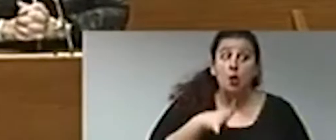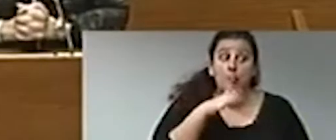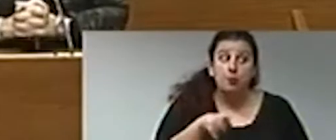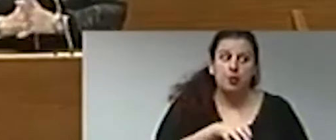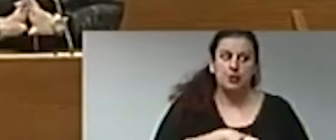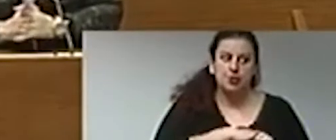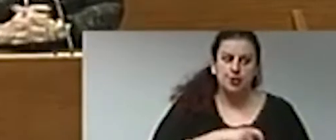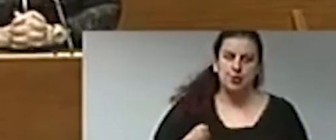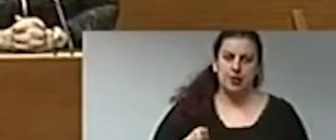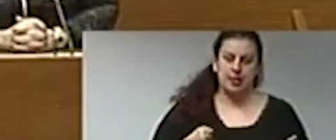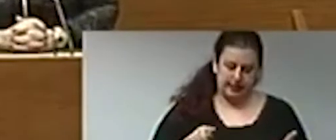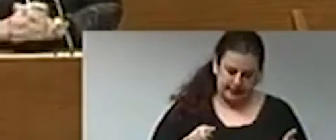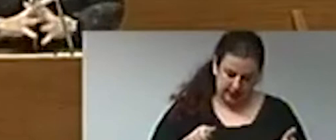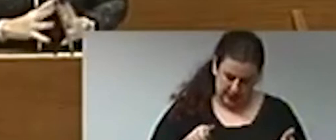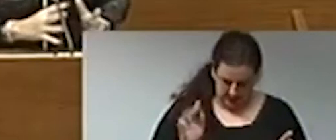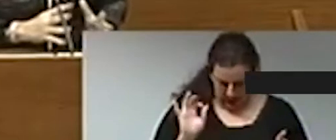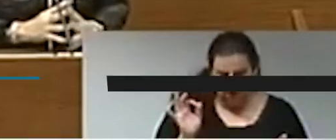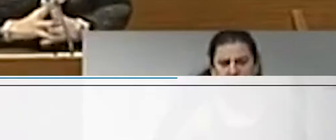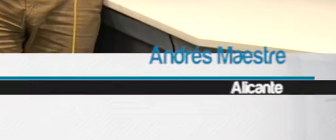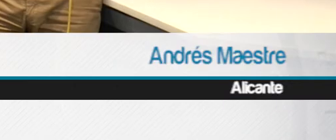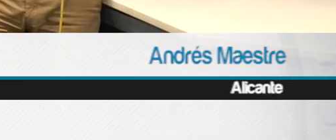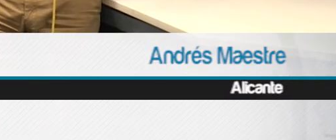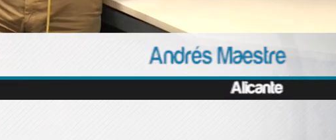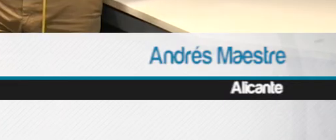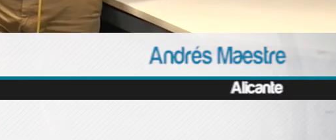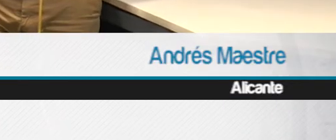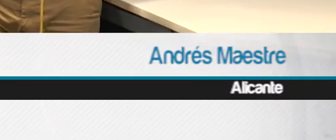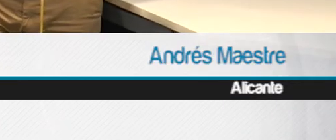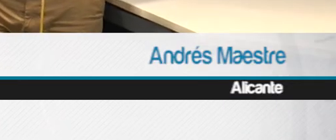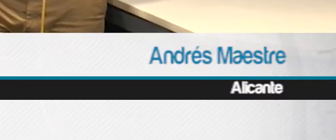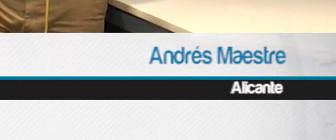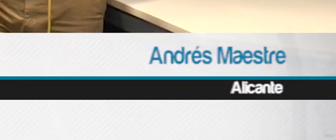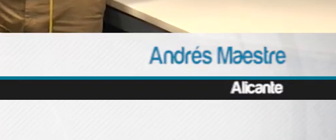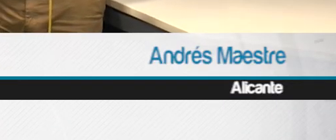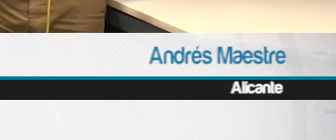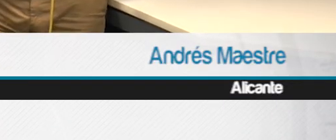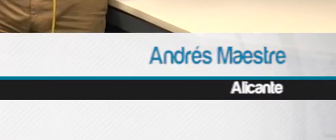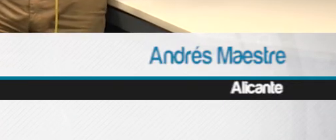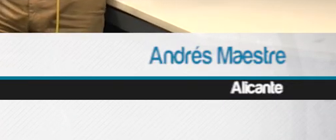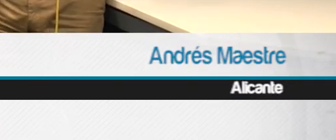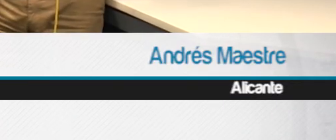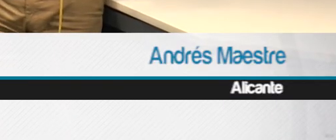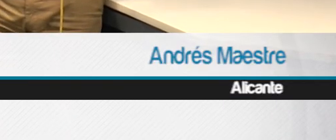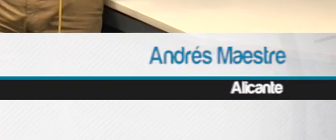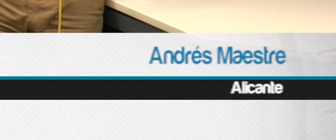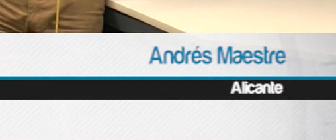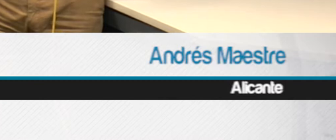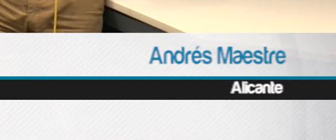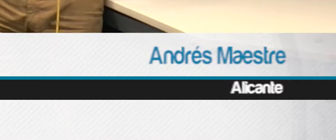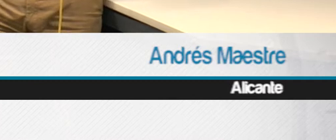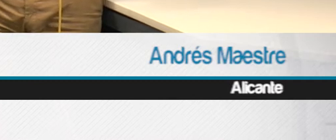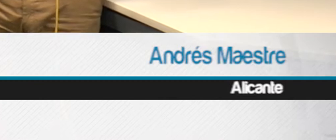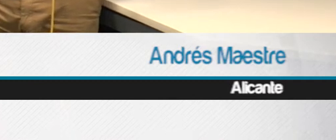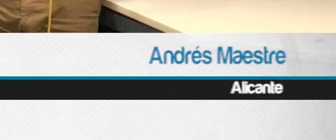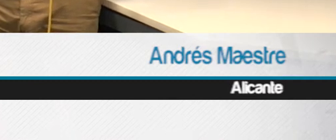sectarismo más y por intentar ocultar su gestión. El Pleno de la Diputación Permanente en las Cortes Valencianas tuvo momentos muy tensos por la